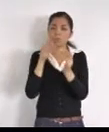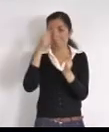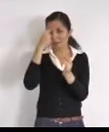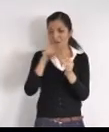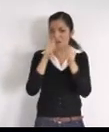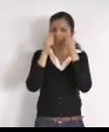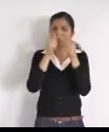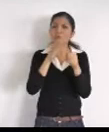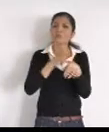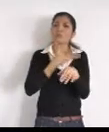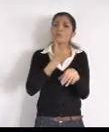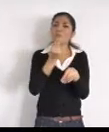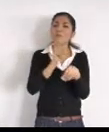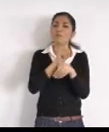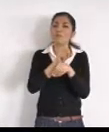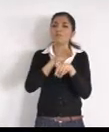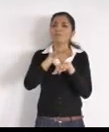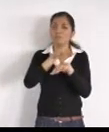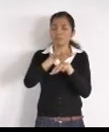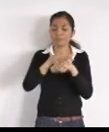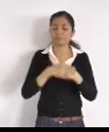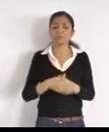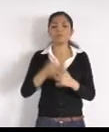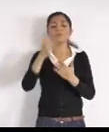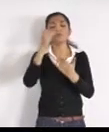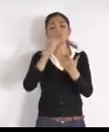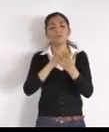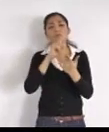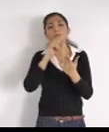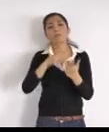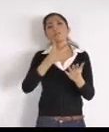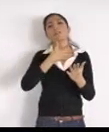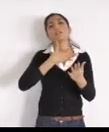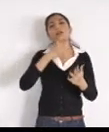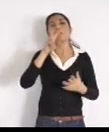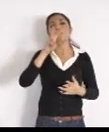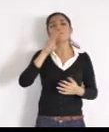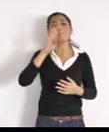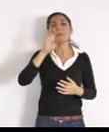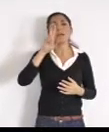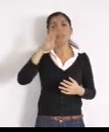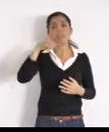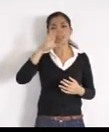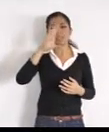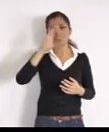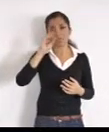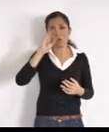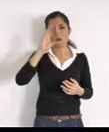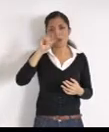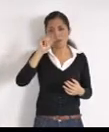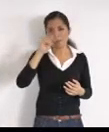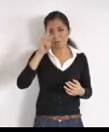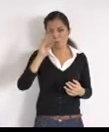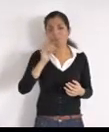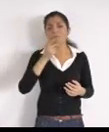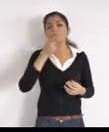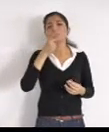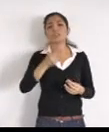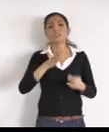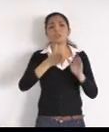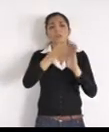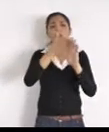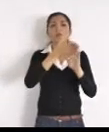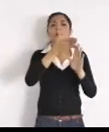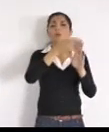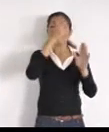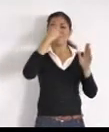Berenice Ocampo, en el fraccionamiento, Paseos del Valle, la constructora, dejó edificios, inconclusos, ahora lugares de reunión, para pequeñas pandillas,